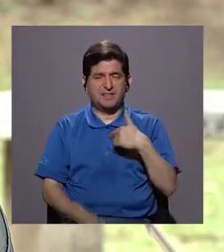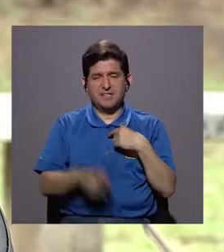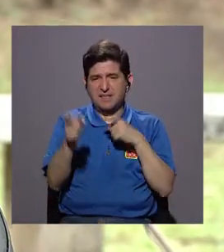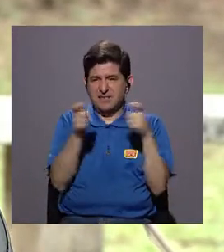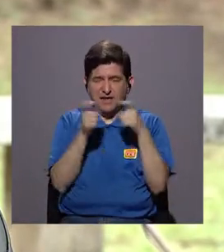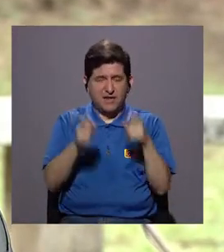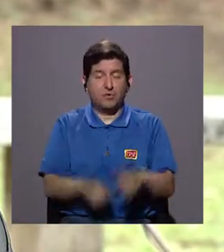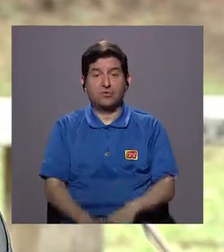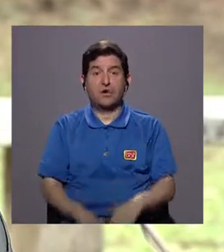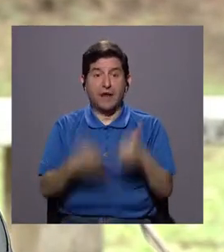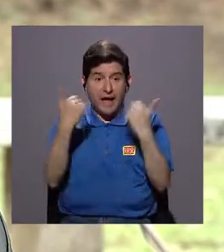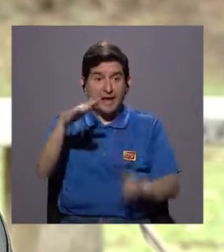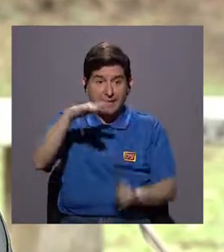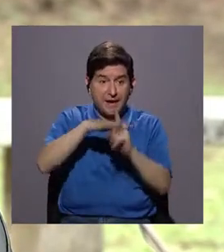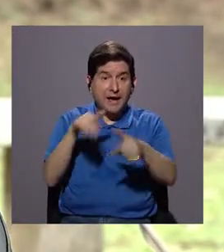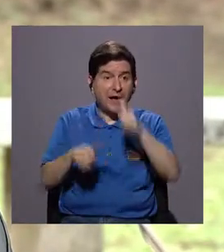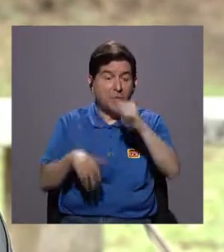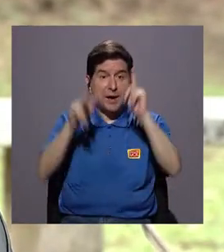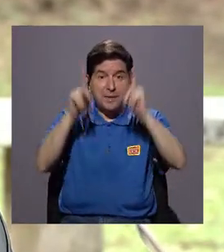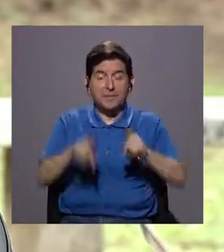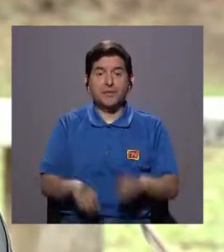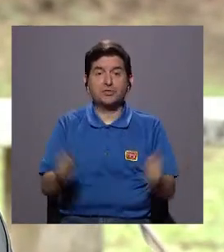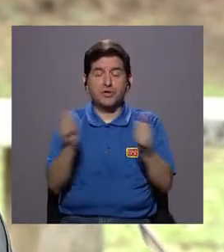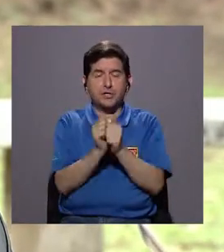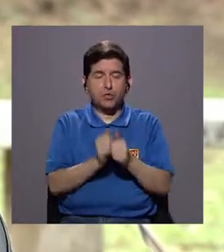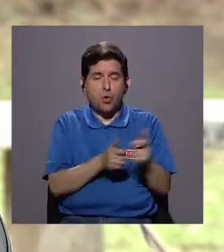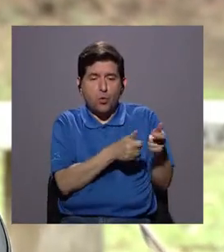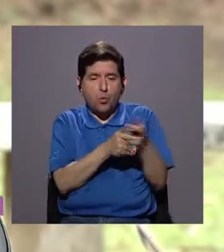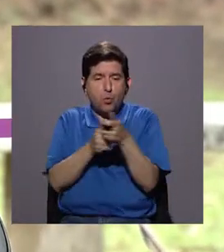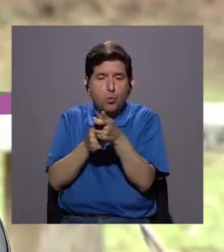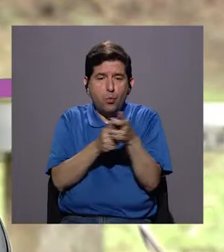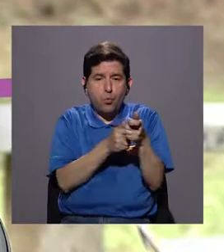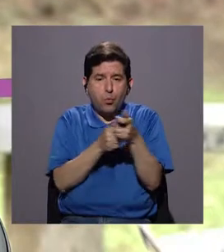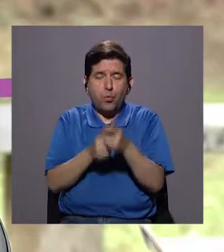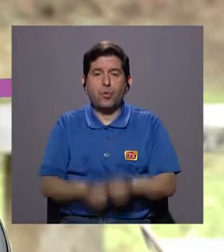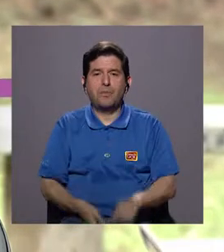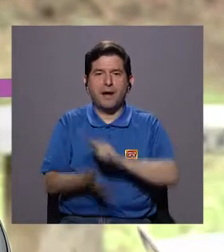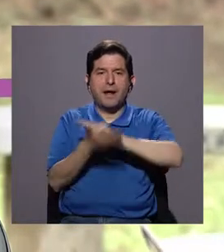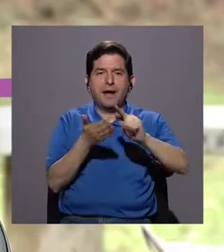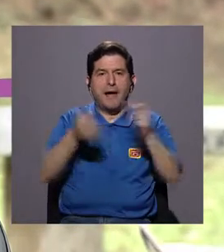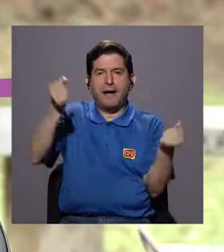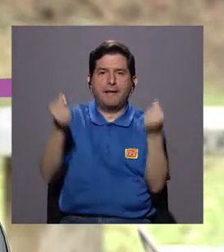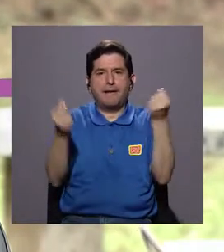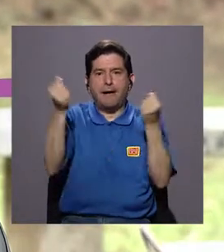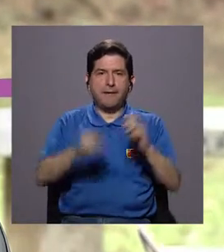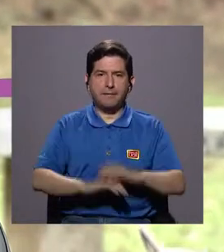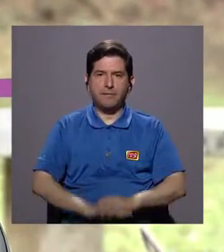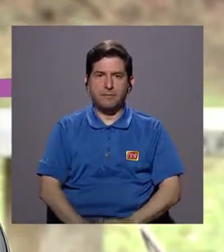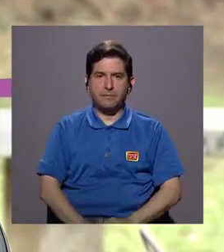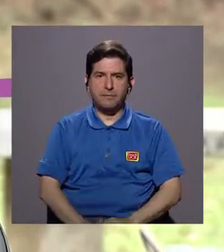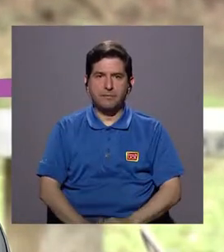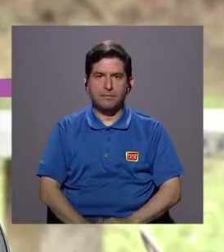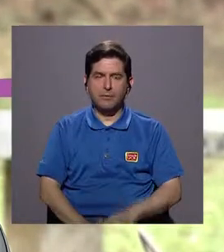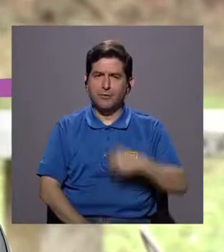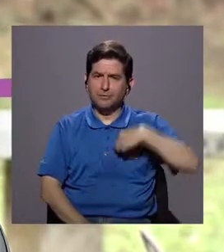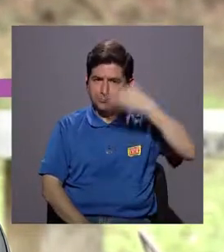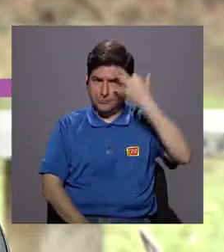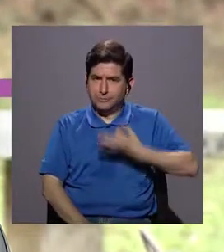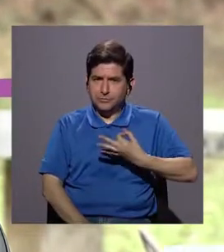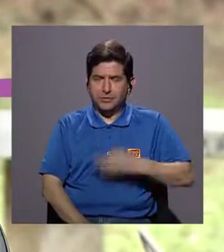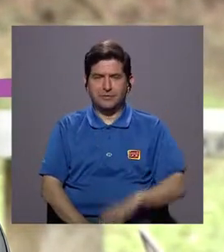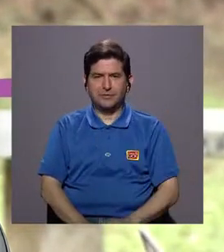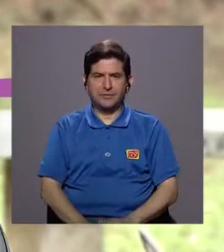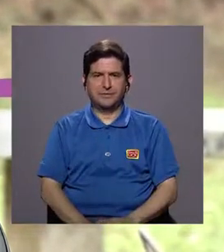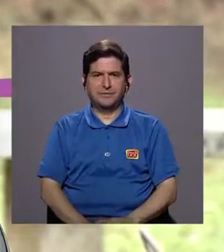tienen racionamiento apenas llega el agua, uno ve a las personas con la manguera lavando el carro, ¿verdad? Entonces, realmente, yo creo